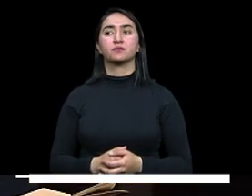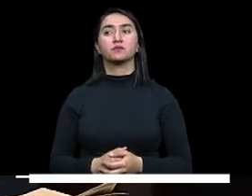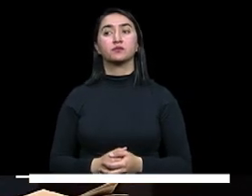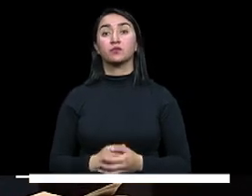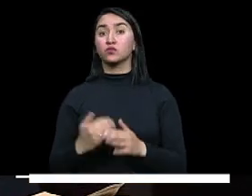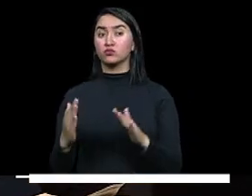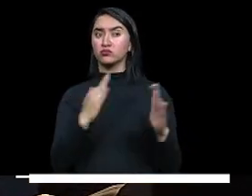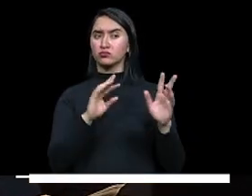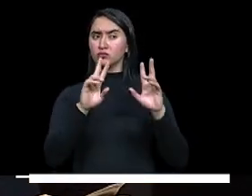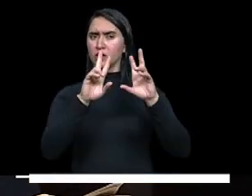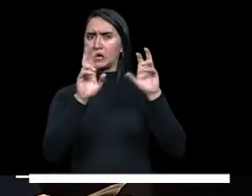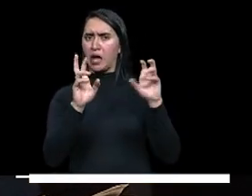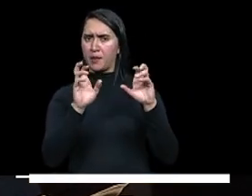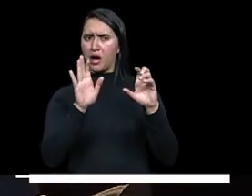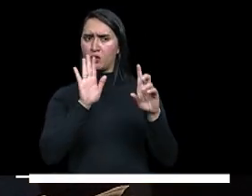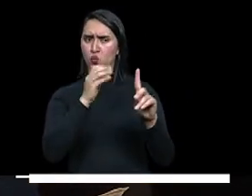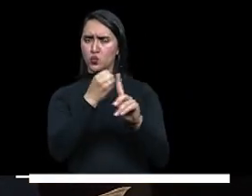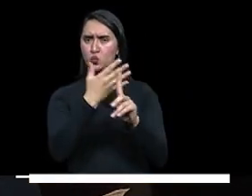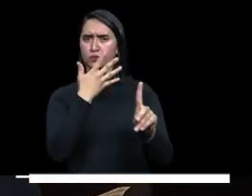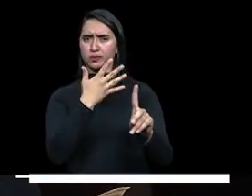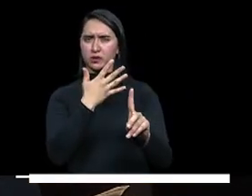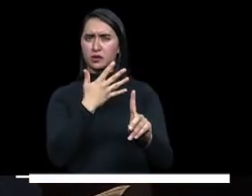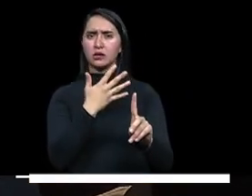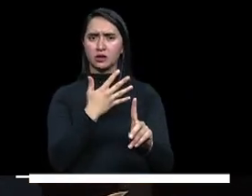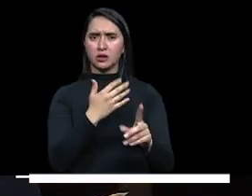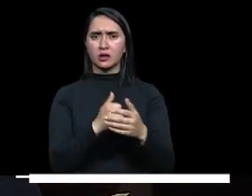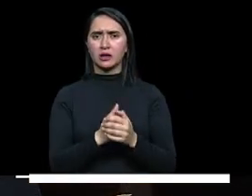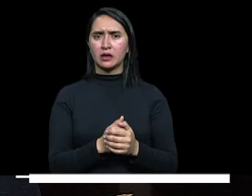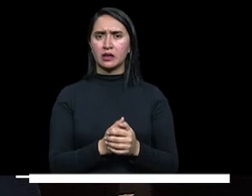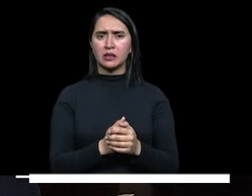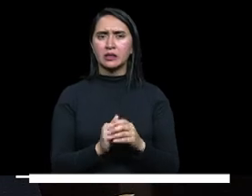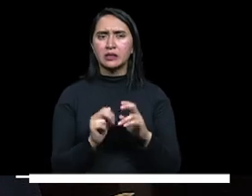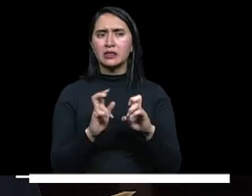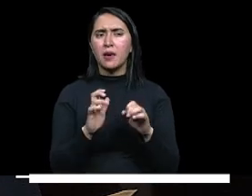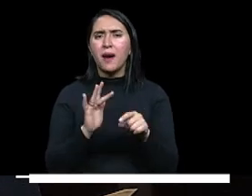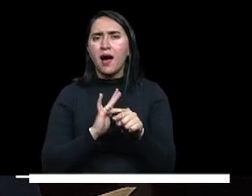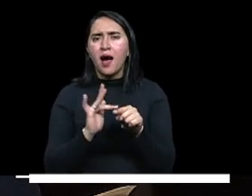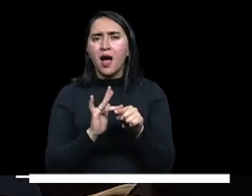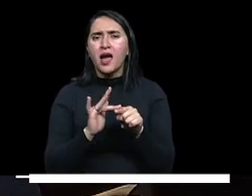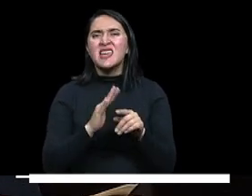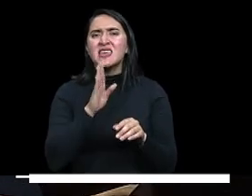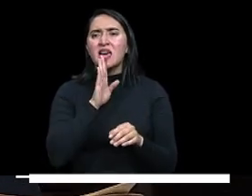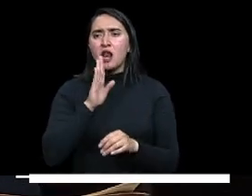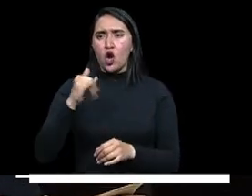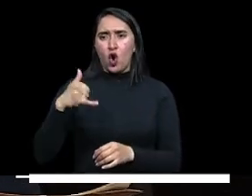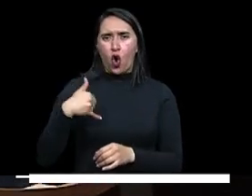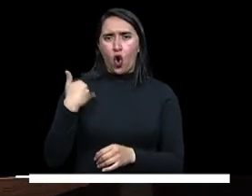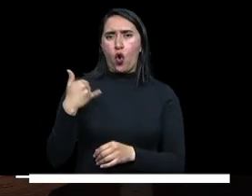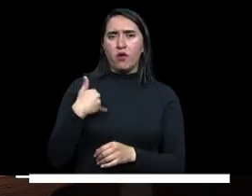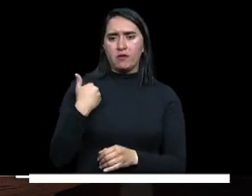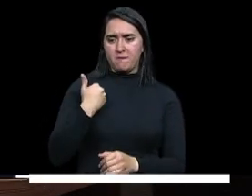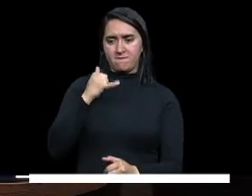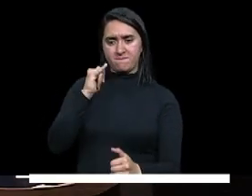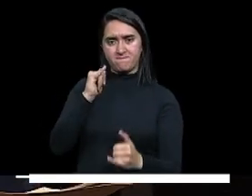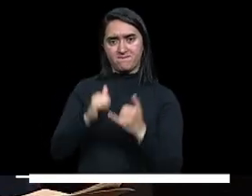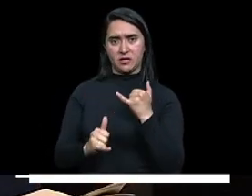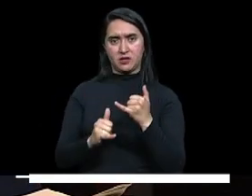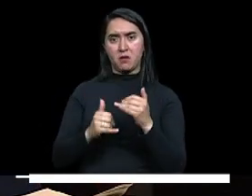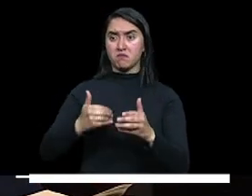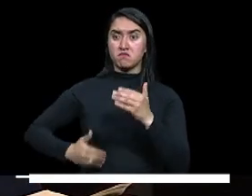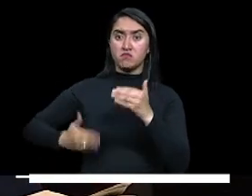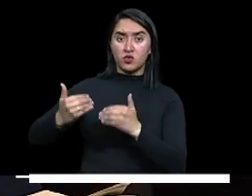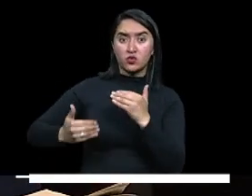llama muchísimo la atención en este caso que aplica más para los jóvenes aquellos que han terminado ese